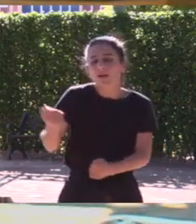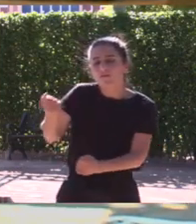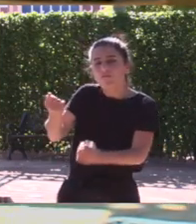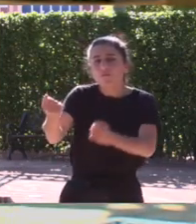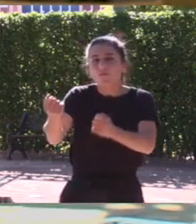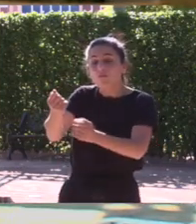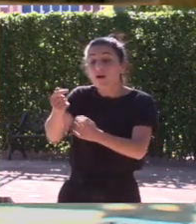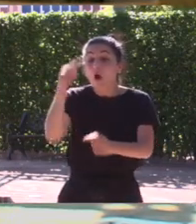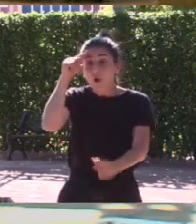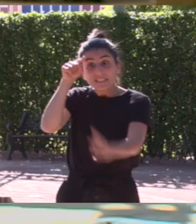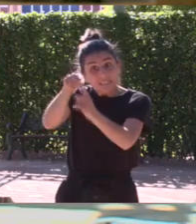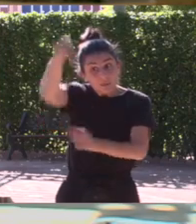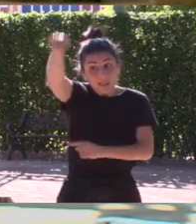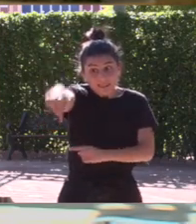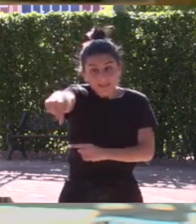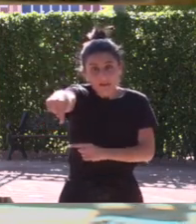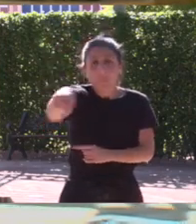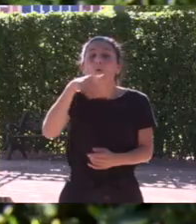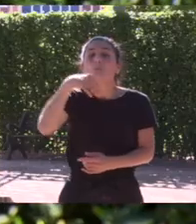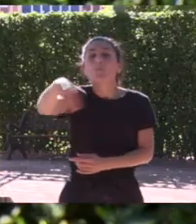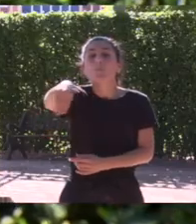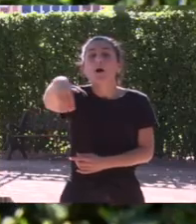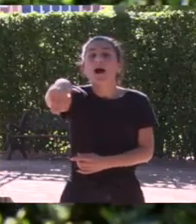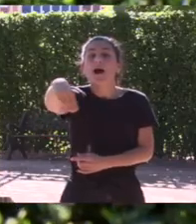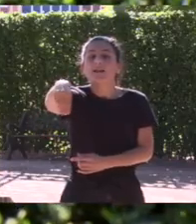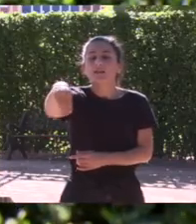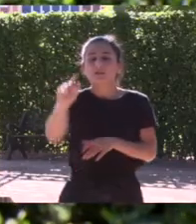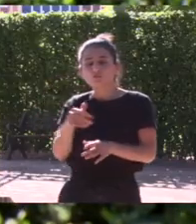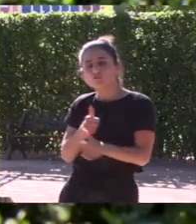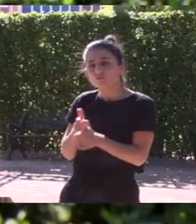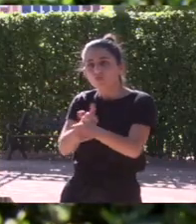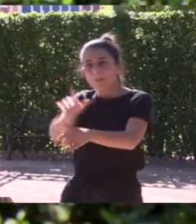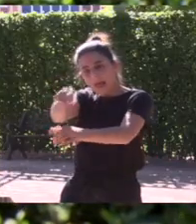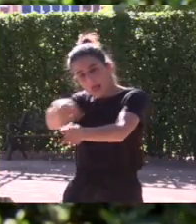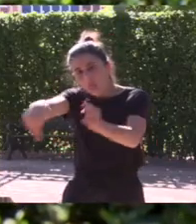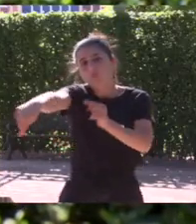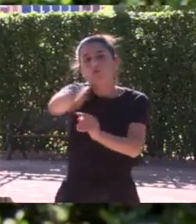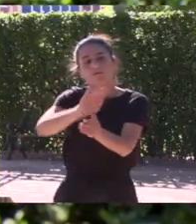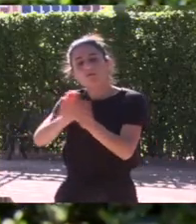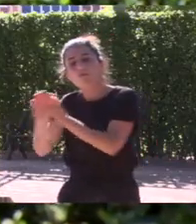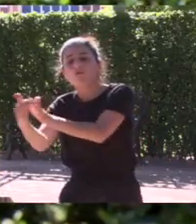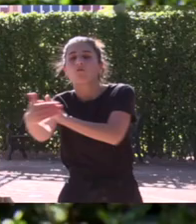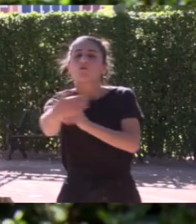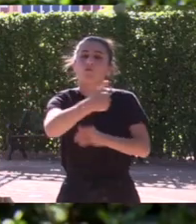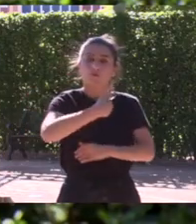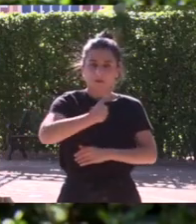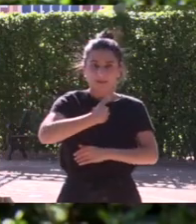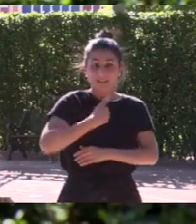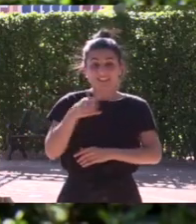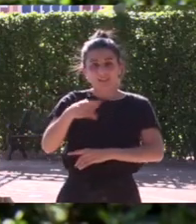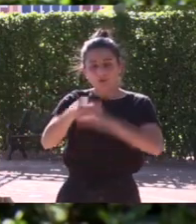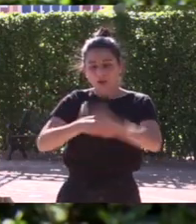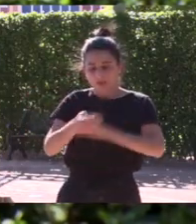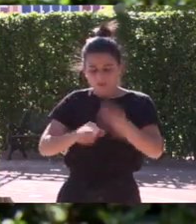poder conseguir llegar al sitio donde haya una baliza hinchable para poder darle la vuelta y eso yo creo que